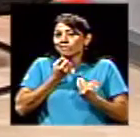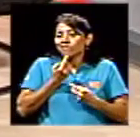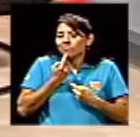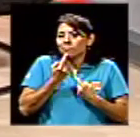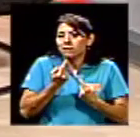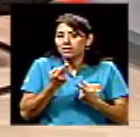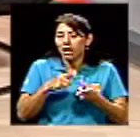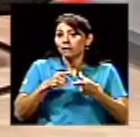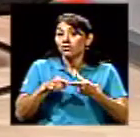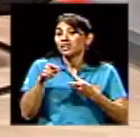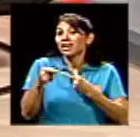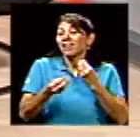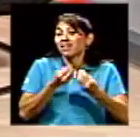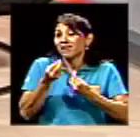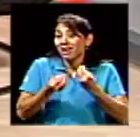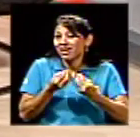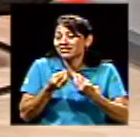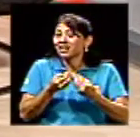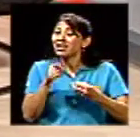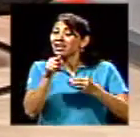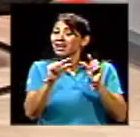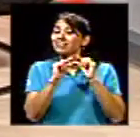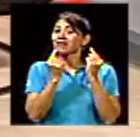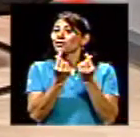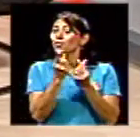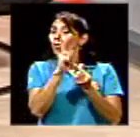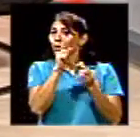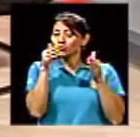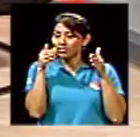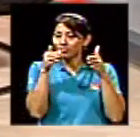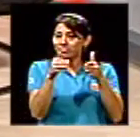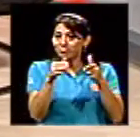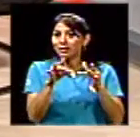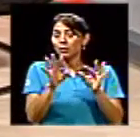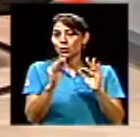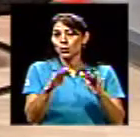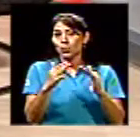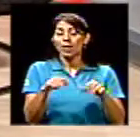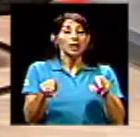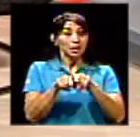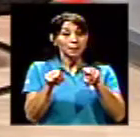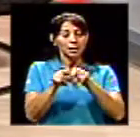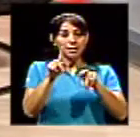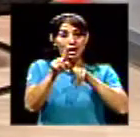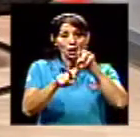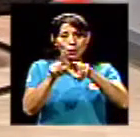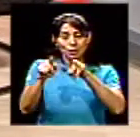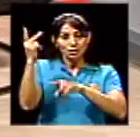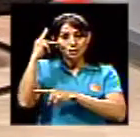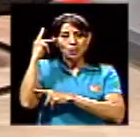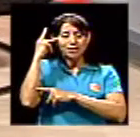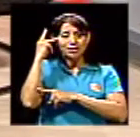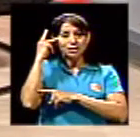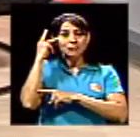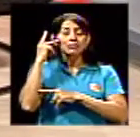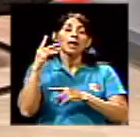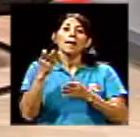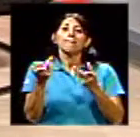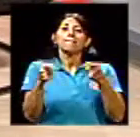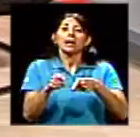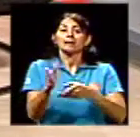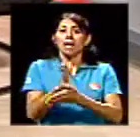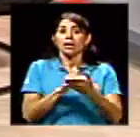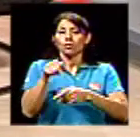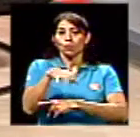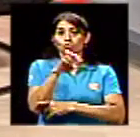ahí eso hace que hay una subestimación de ese grupo. Ahora, y en las encuestas políticas también se da otra cosa, sobre todo en este país, bueno, y a lo mejor en otros países también,